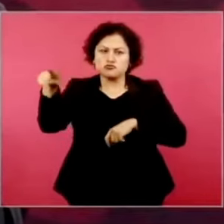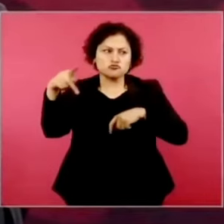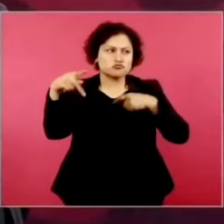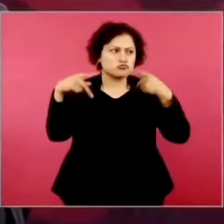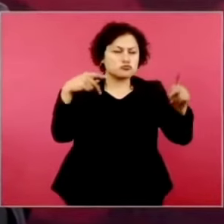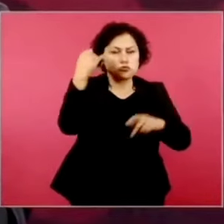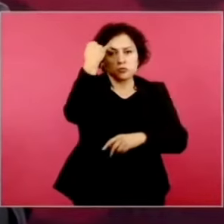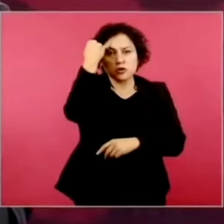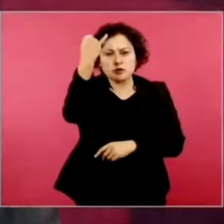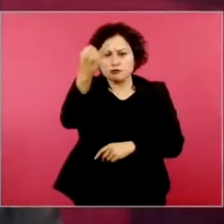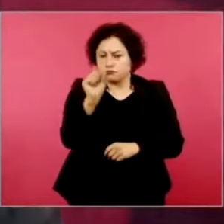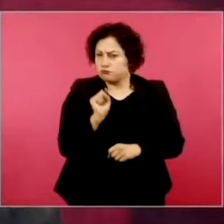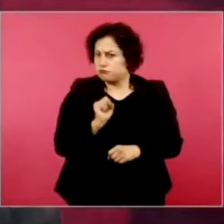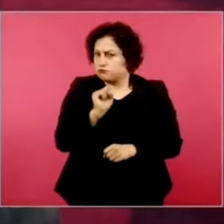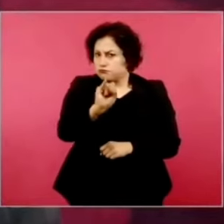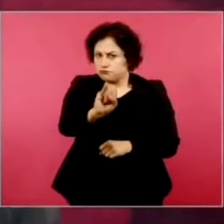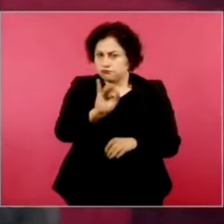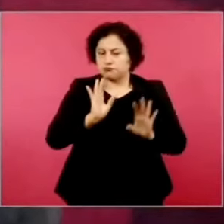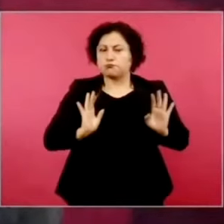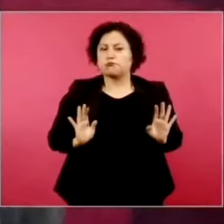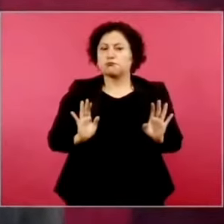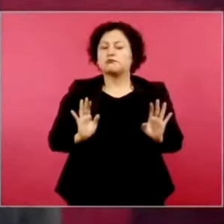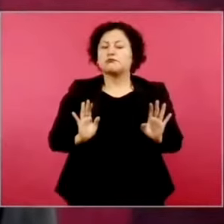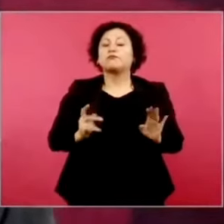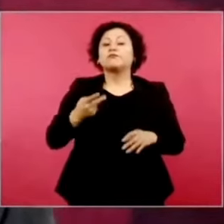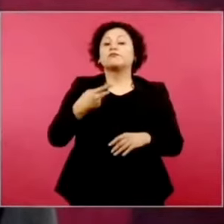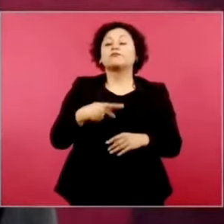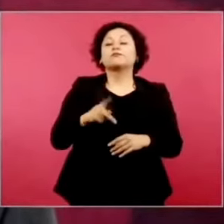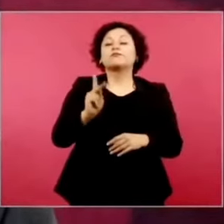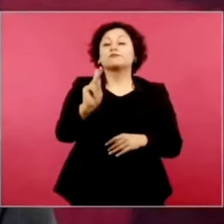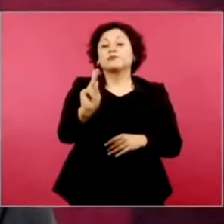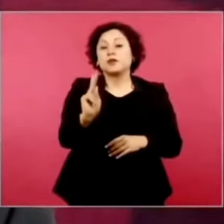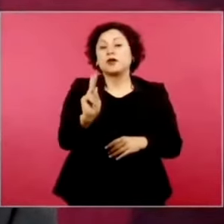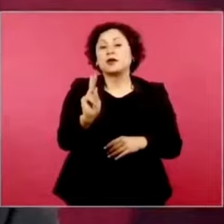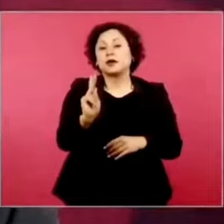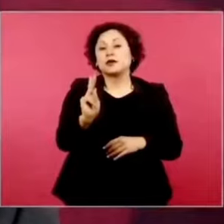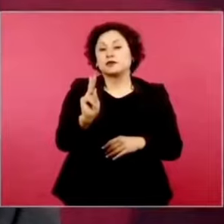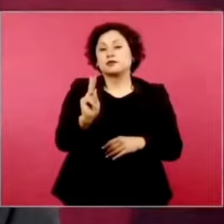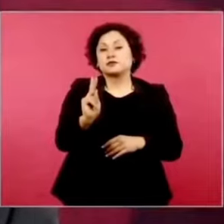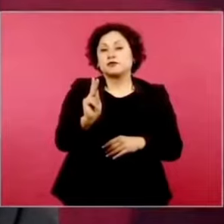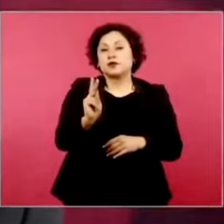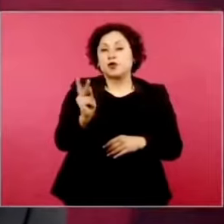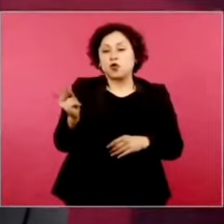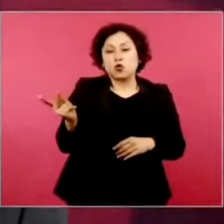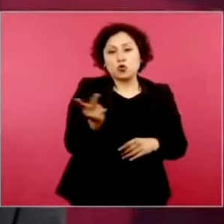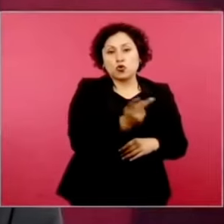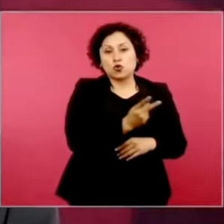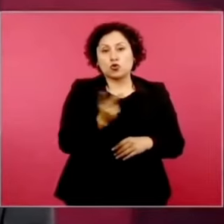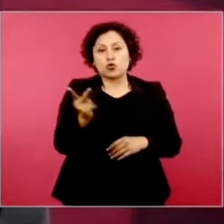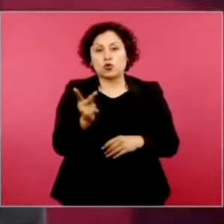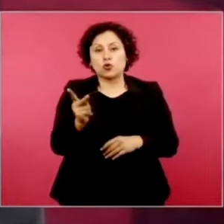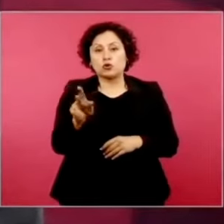están buscando crear un ambiente